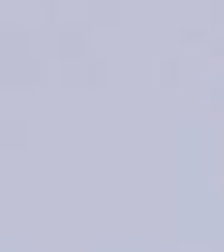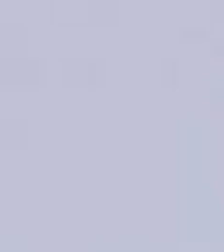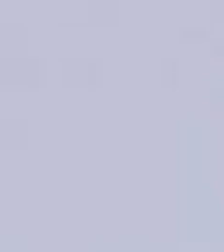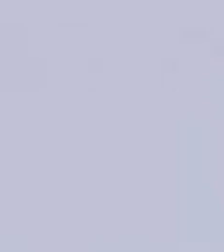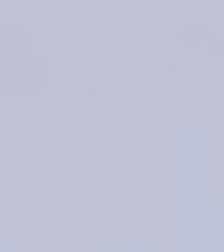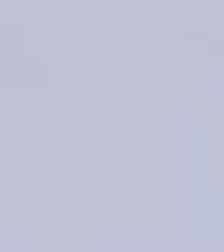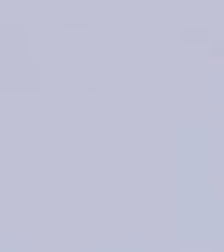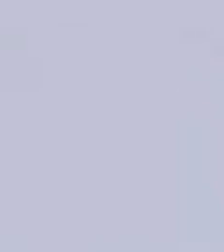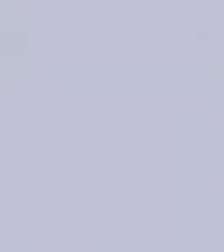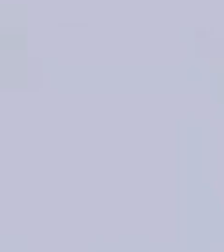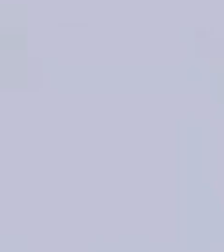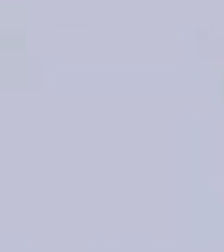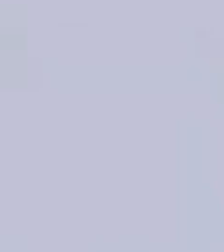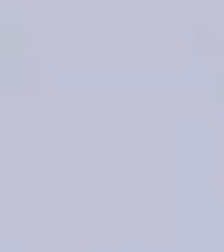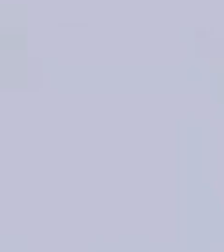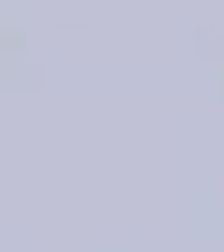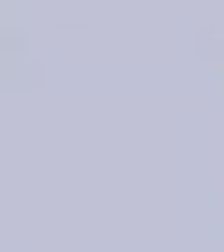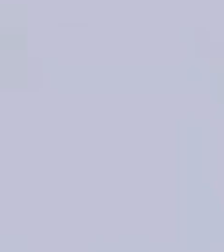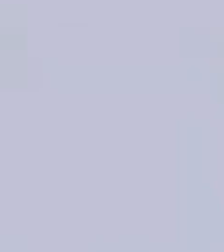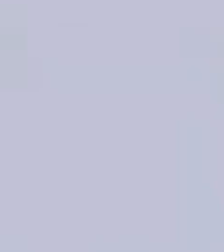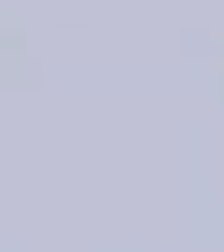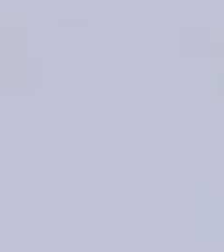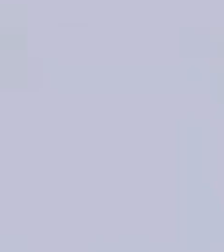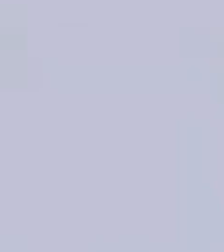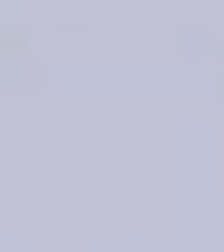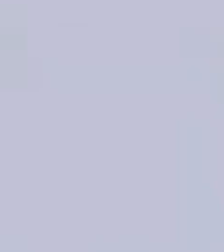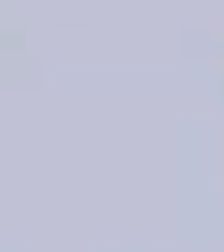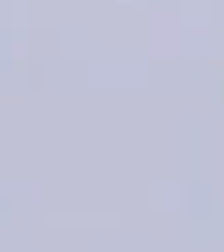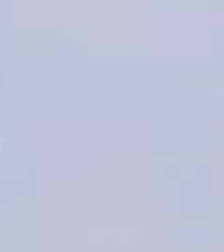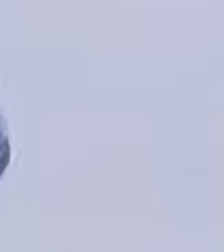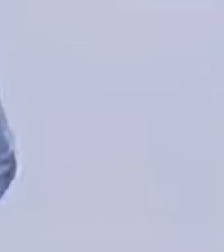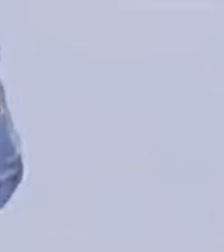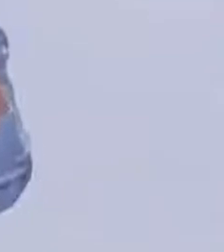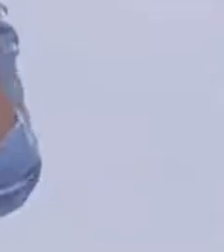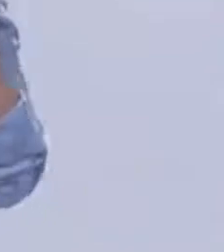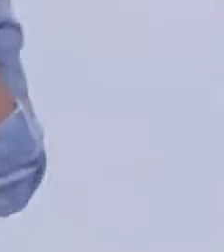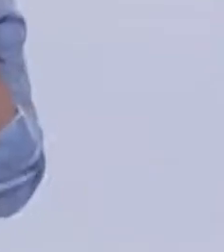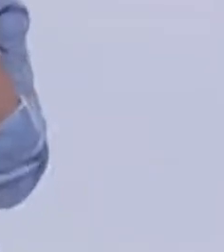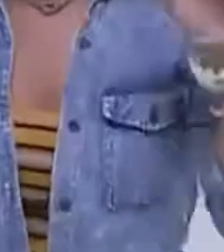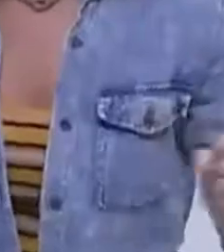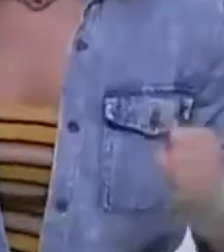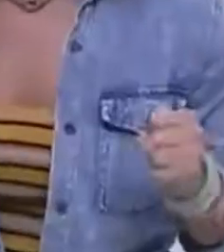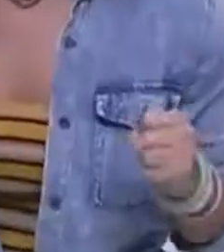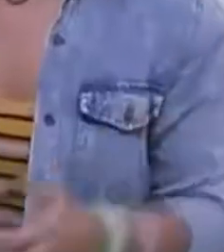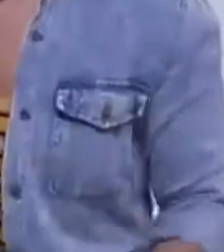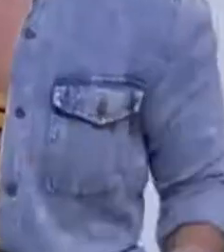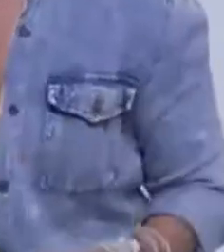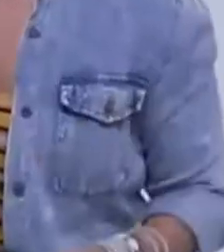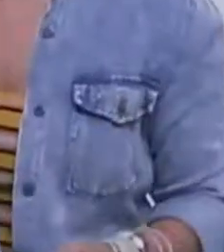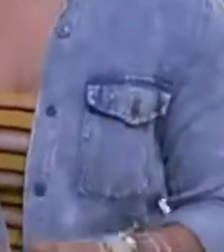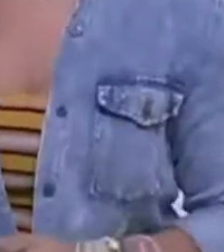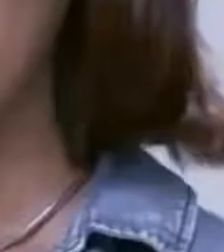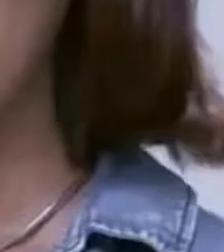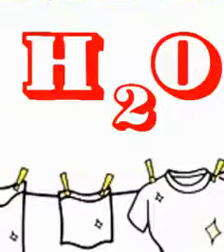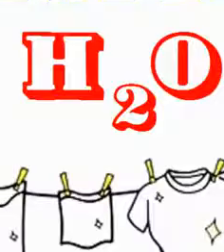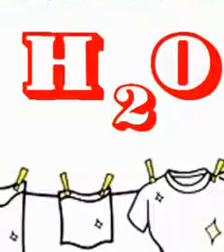Recuerda que estas son herramientas que vas a poder aplicar y complementar en tus clases virtuales. Mucha concentración y atención a ponernos las pilas